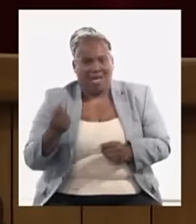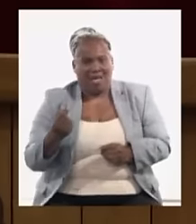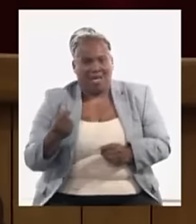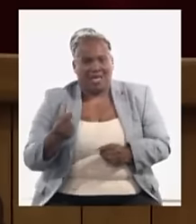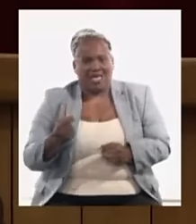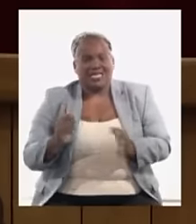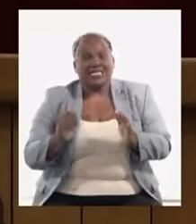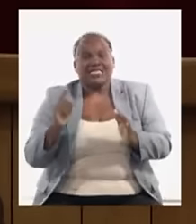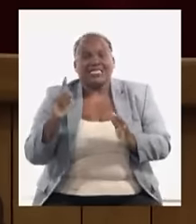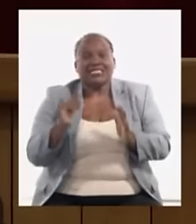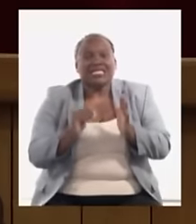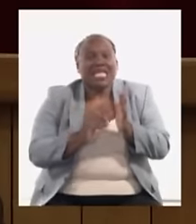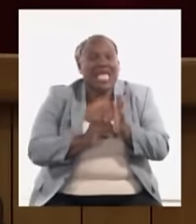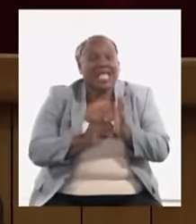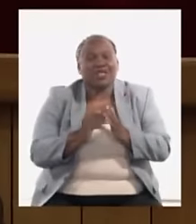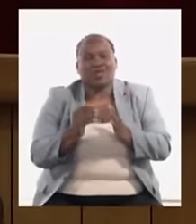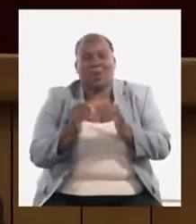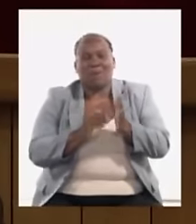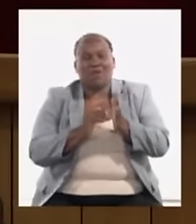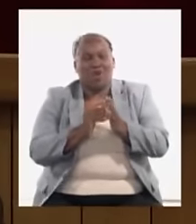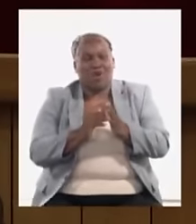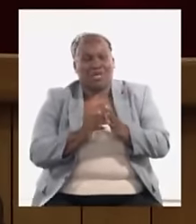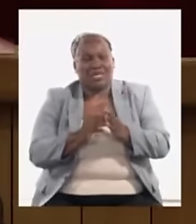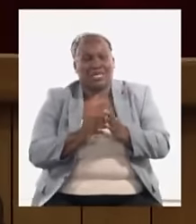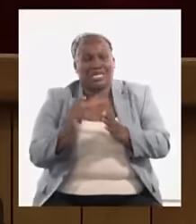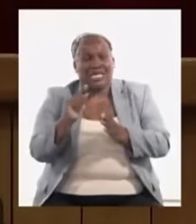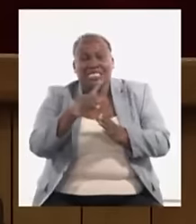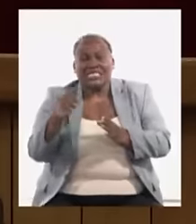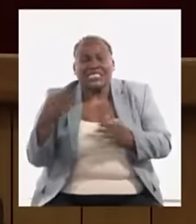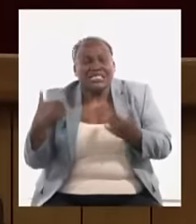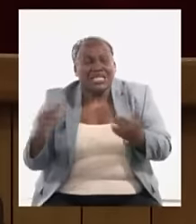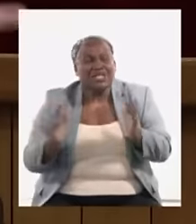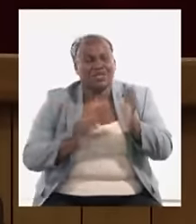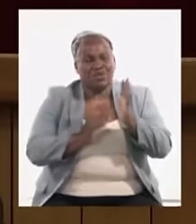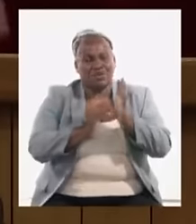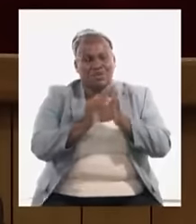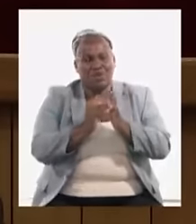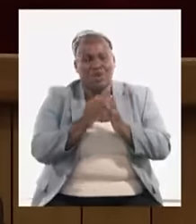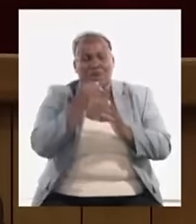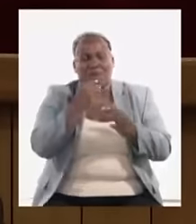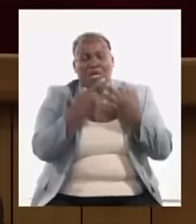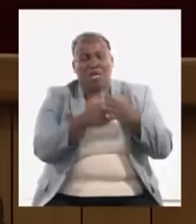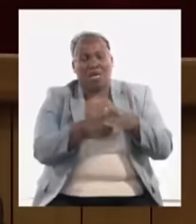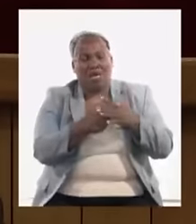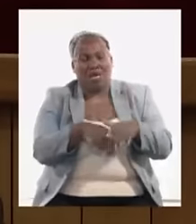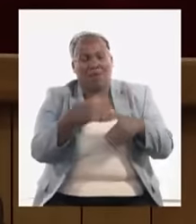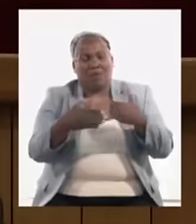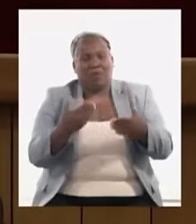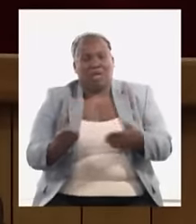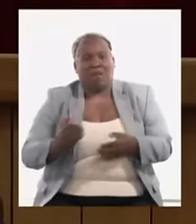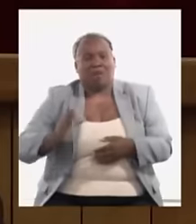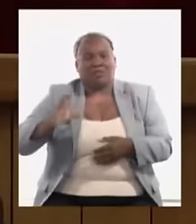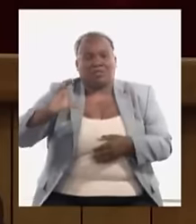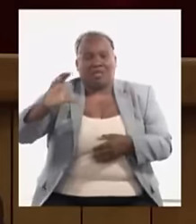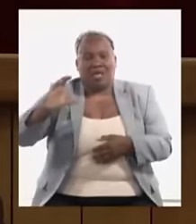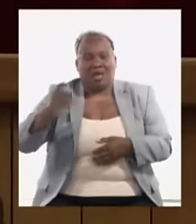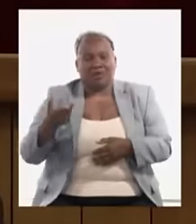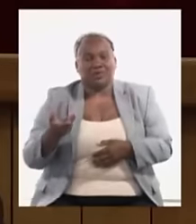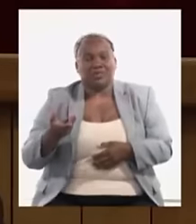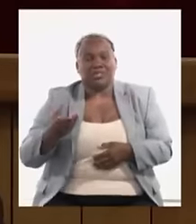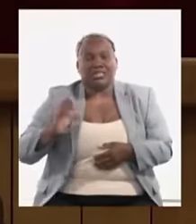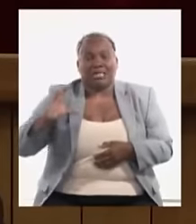cientos de millones de pesos que pudieran estar hoy resolviendo los problemas de salario incremento salarial y